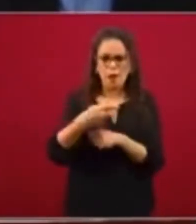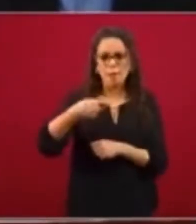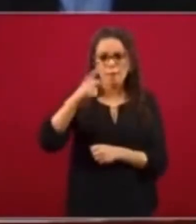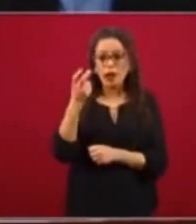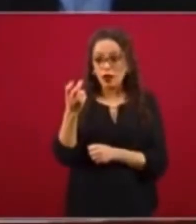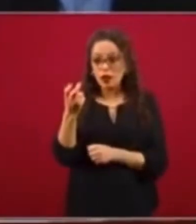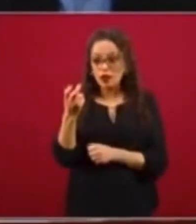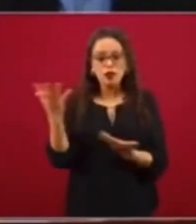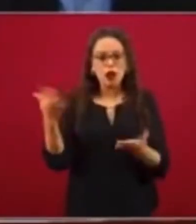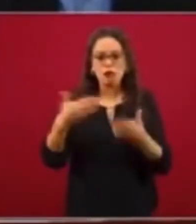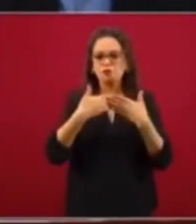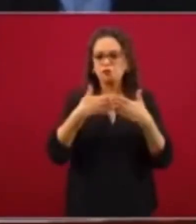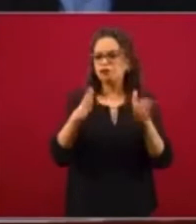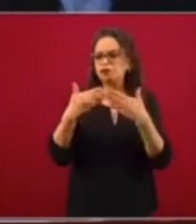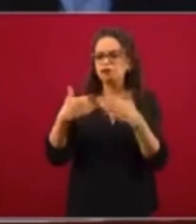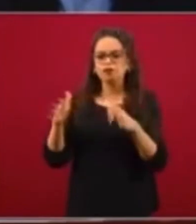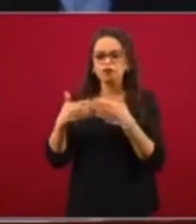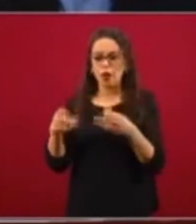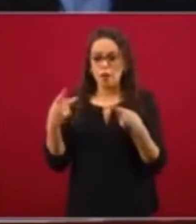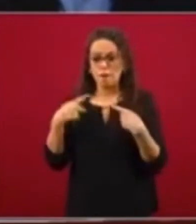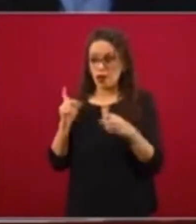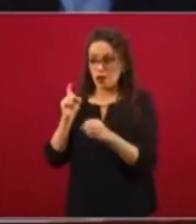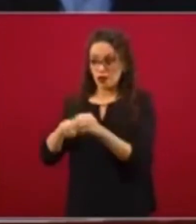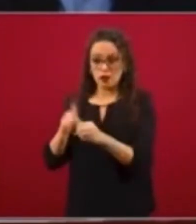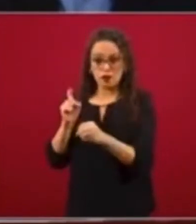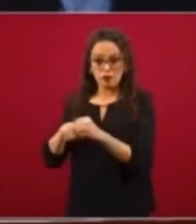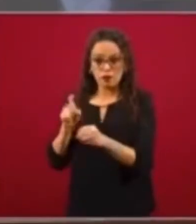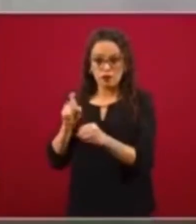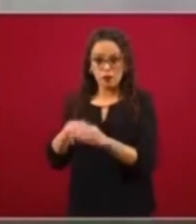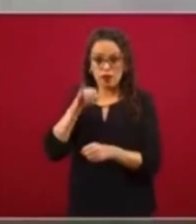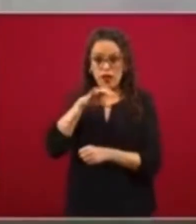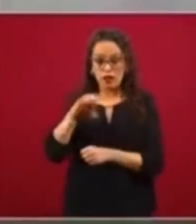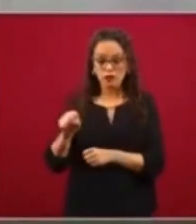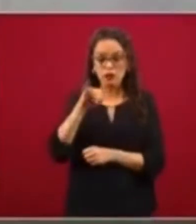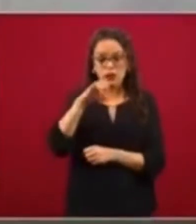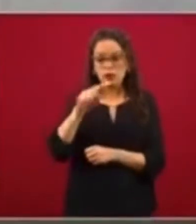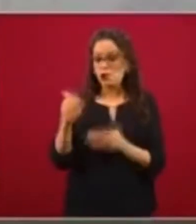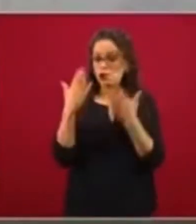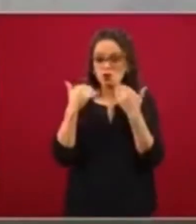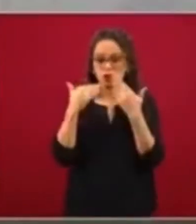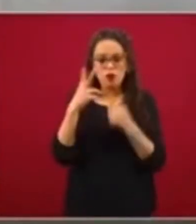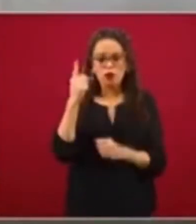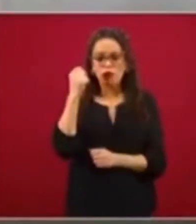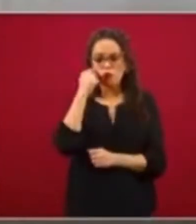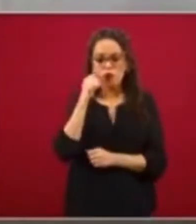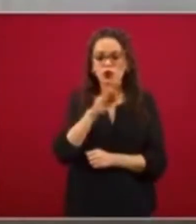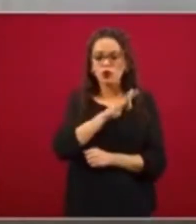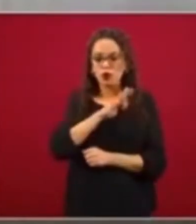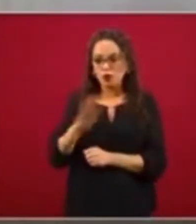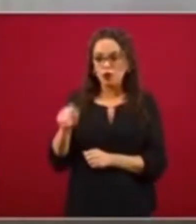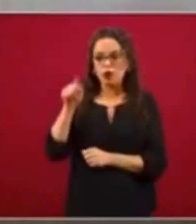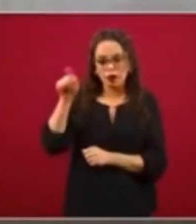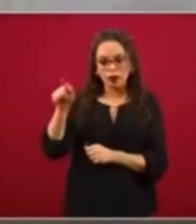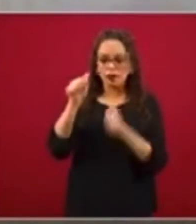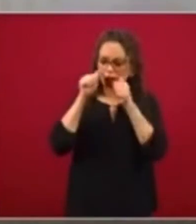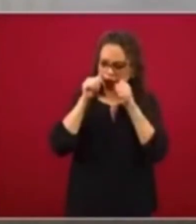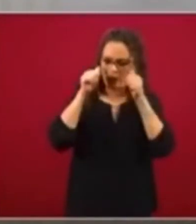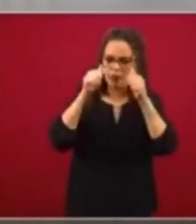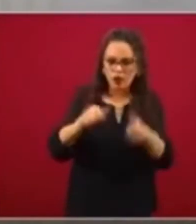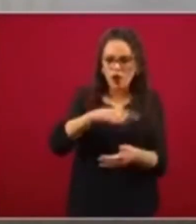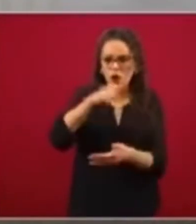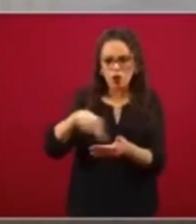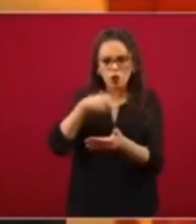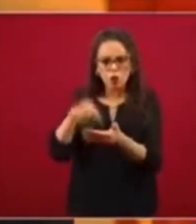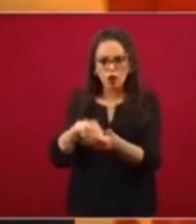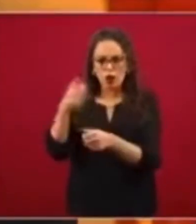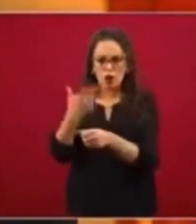derechohabiencia para poder atender pacientes no aseguradas y no asegurados en unidades del Seguro Social, cuando menos en la